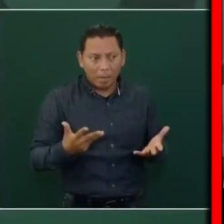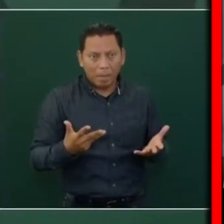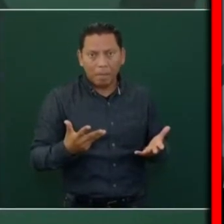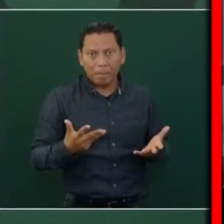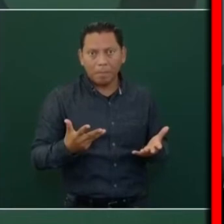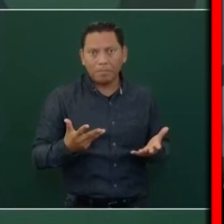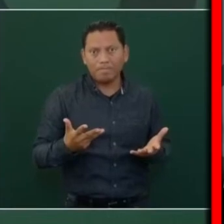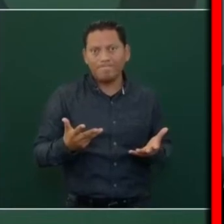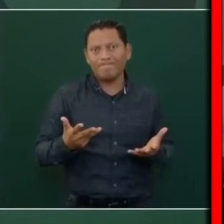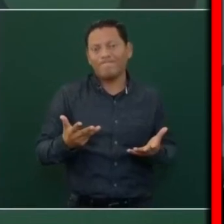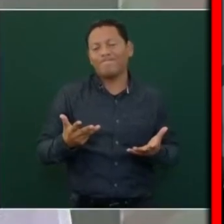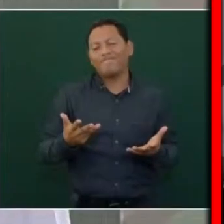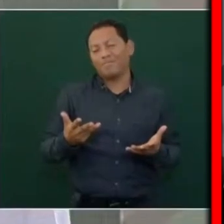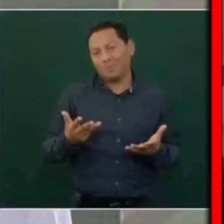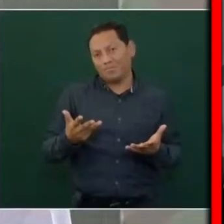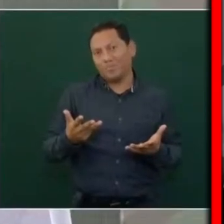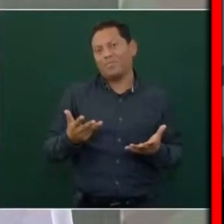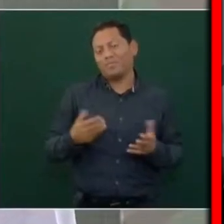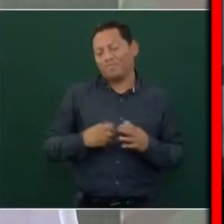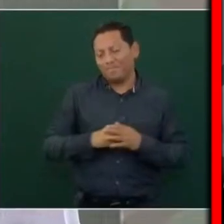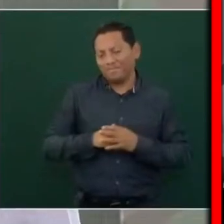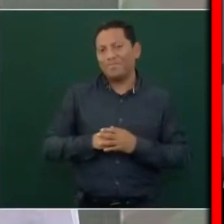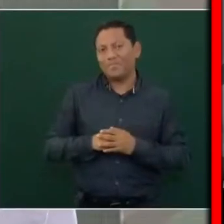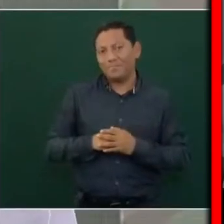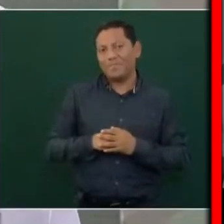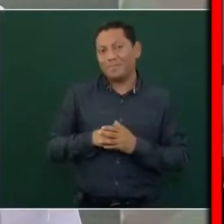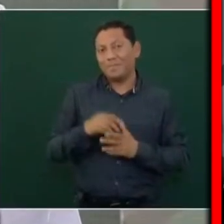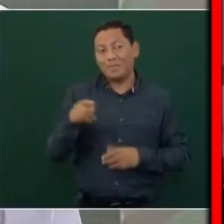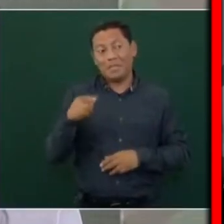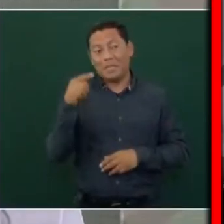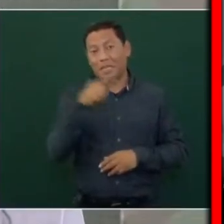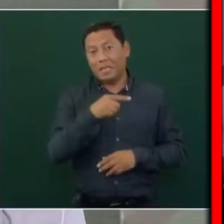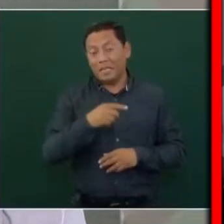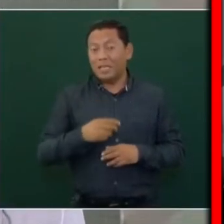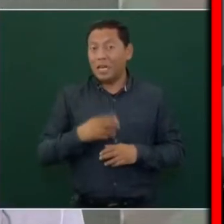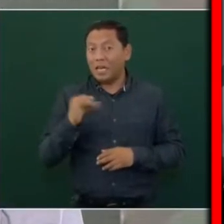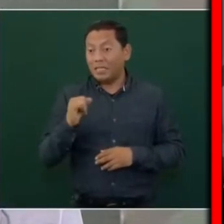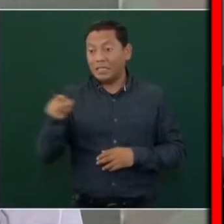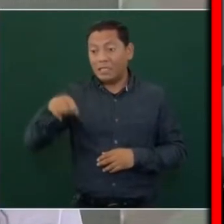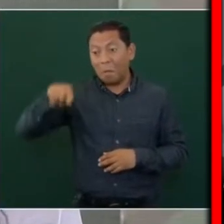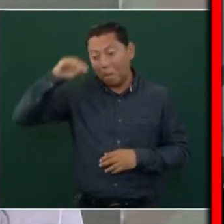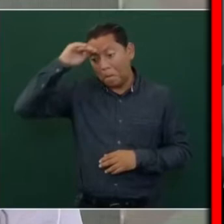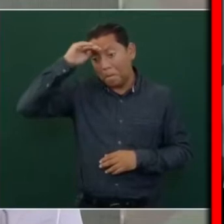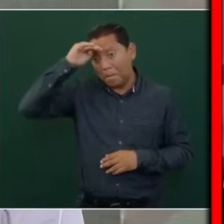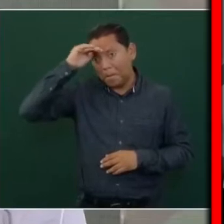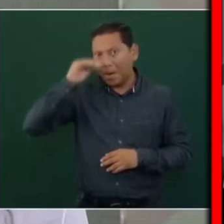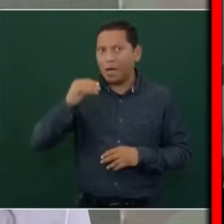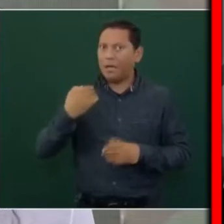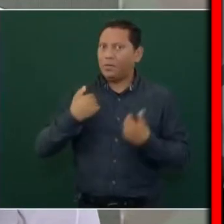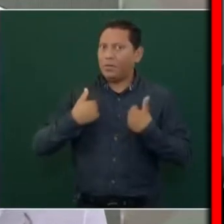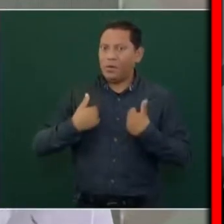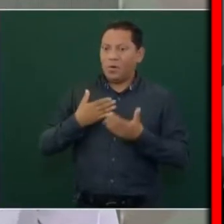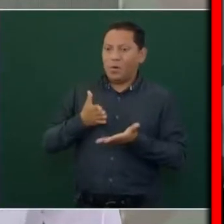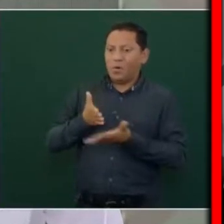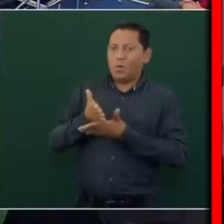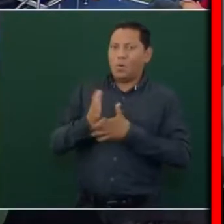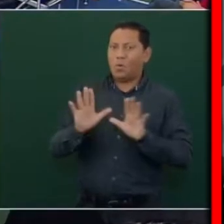Es una dictadura. No, no, nosotros